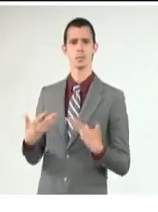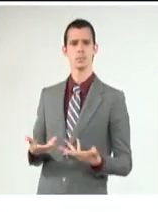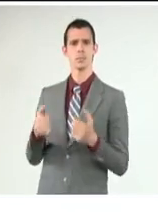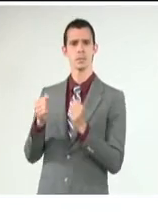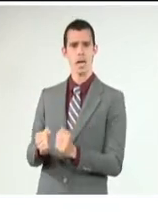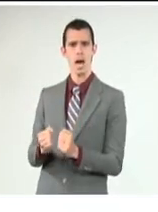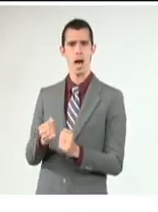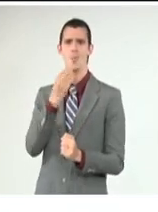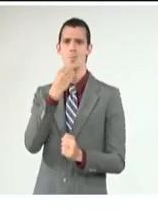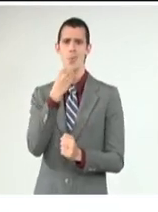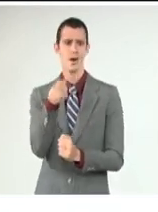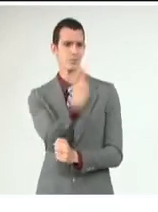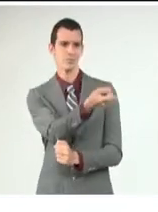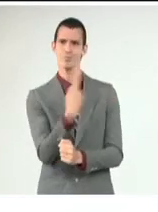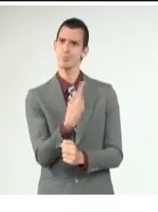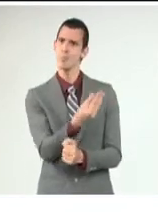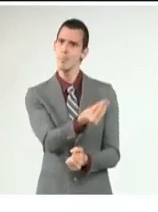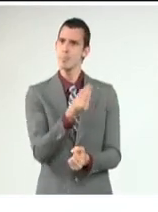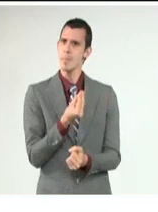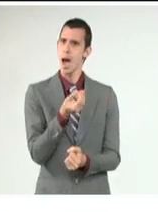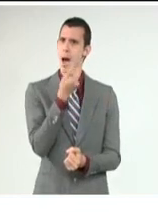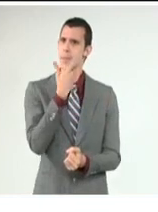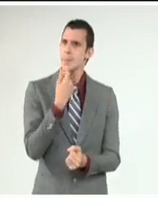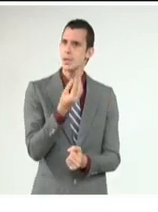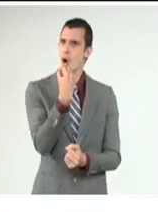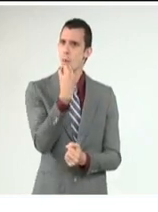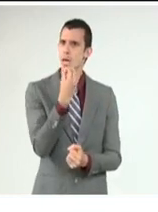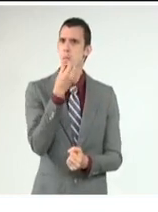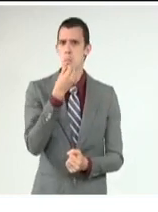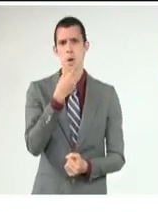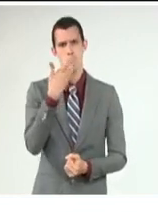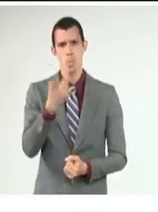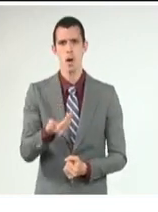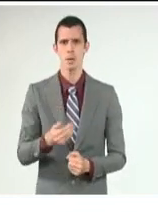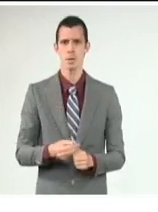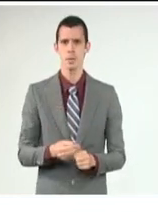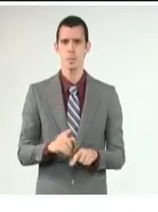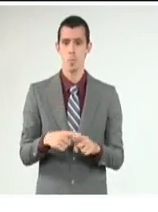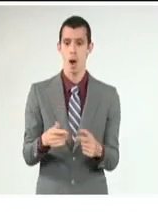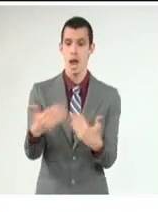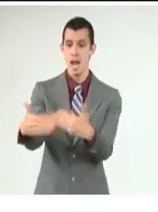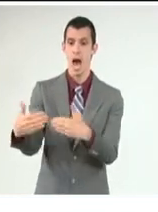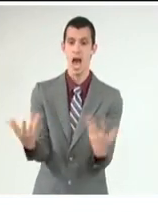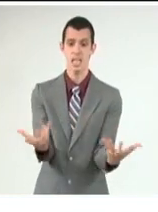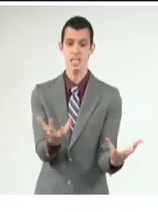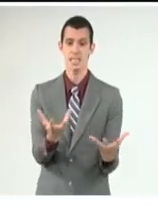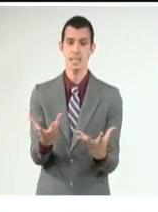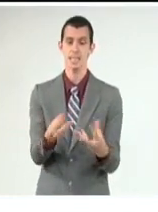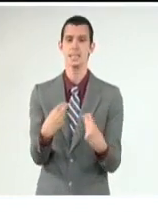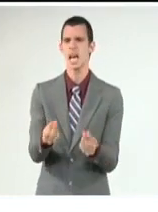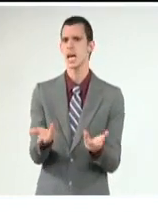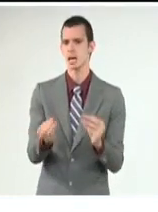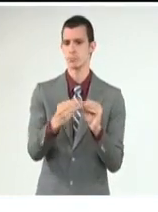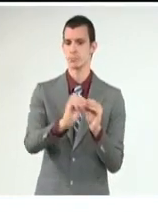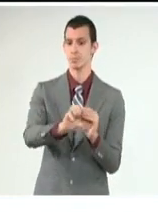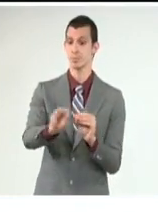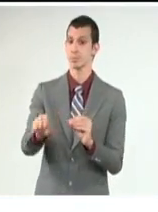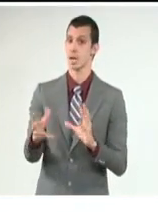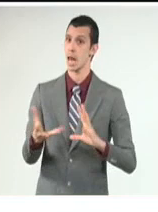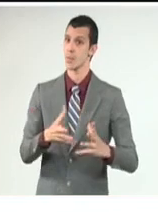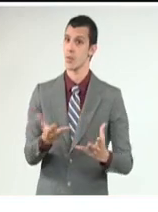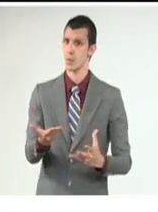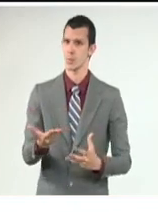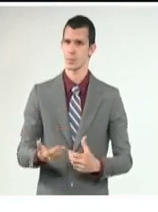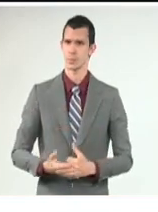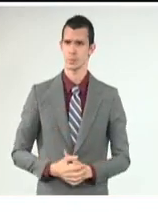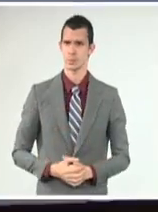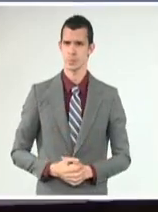también se percibe en la población una evaluación de las cuestiones que se vienen hablando, que nos pondrán en condiciones en los